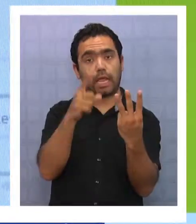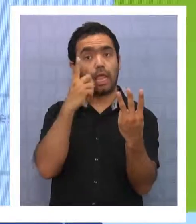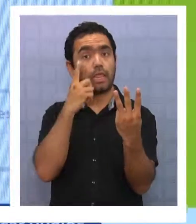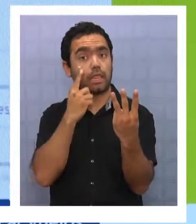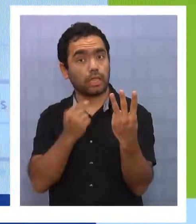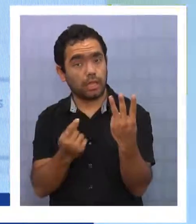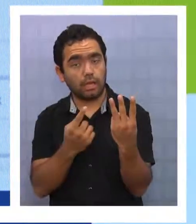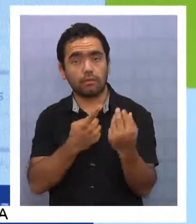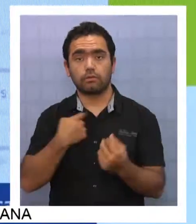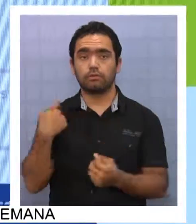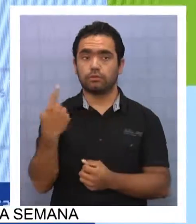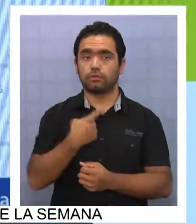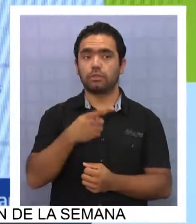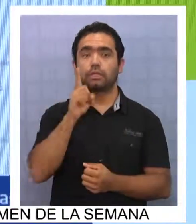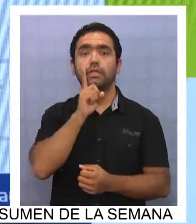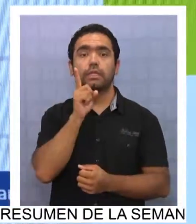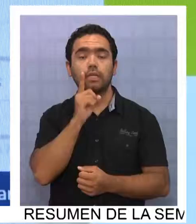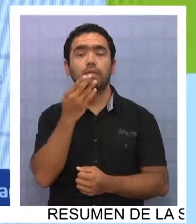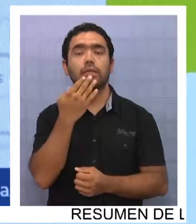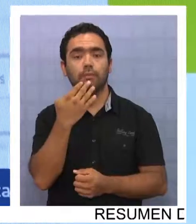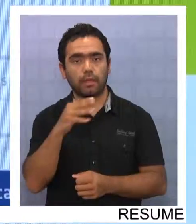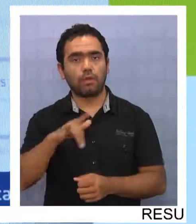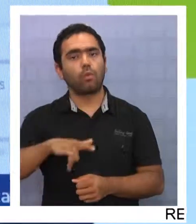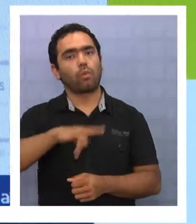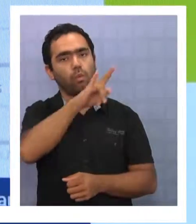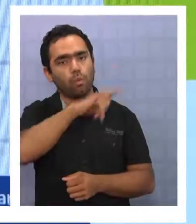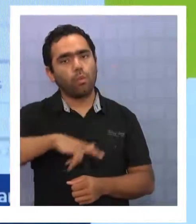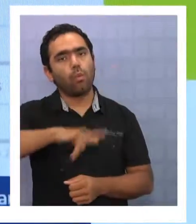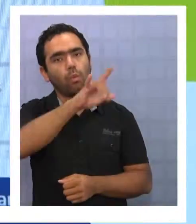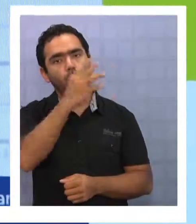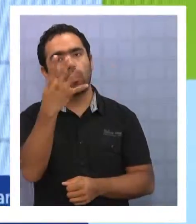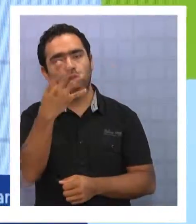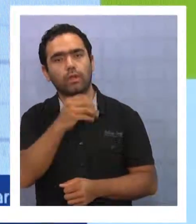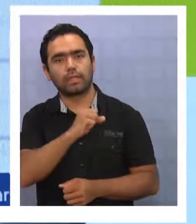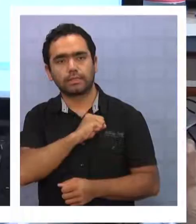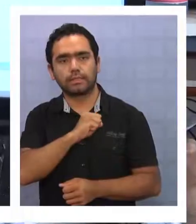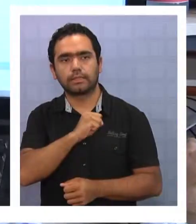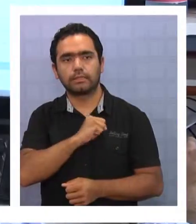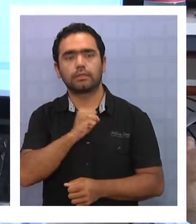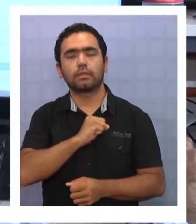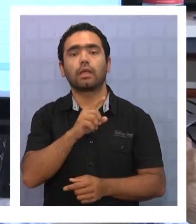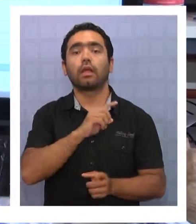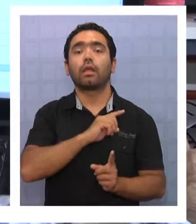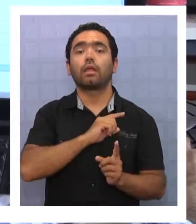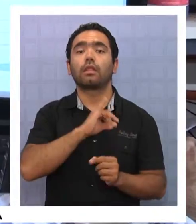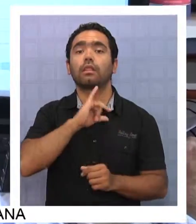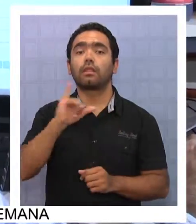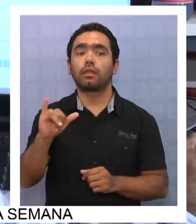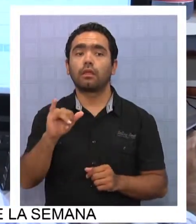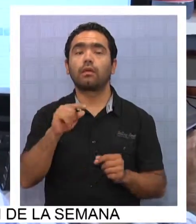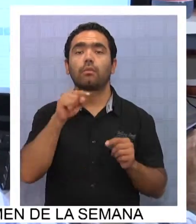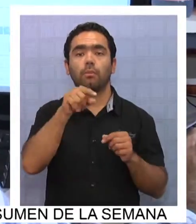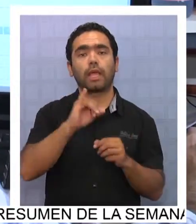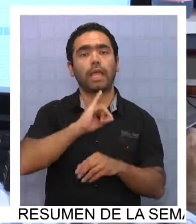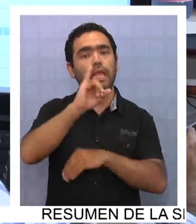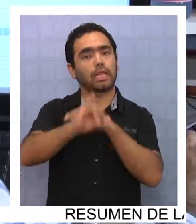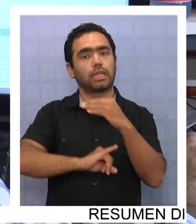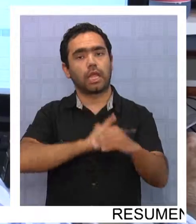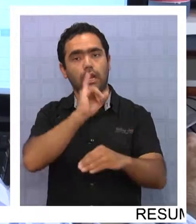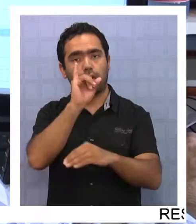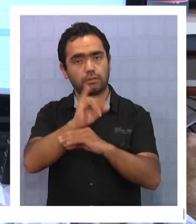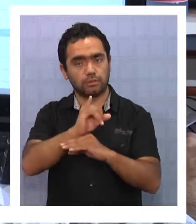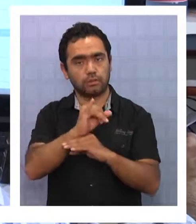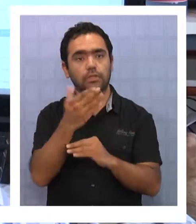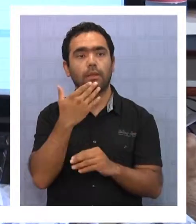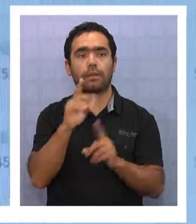perdón, que tenemos cuatro frecuencias diarias a Santiago y de ahí conectamos a nuestras rutas internacionales y